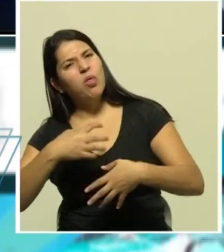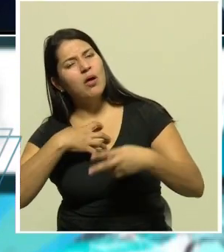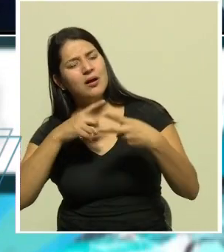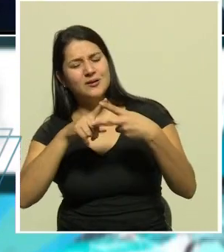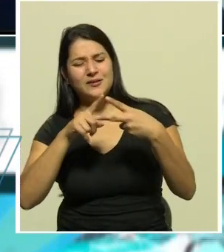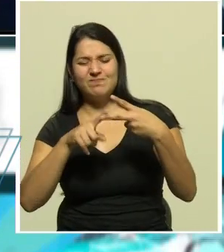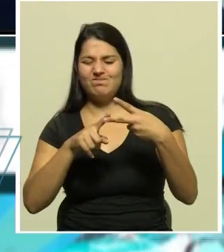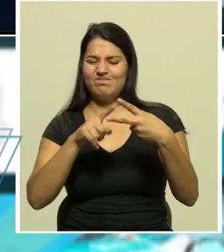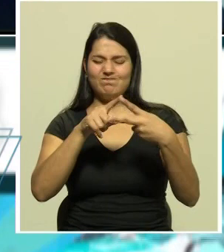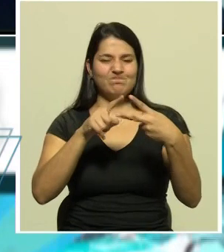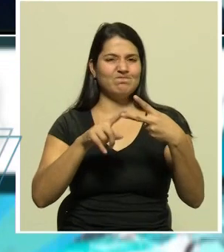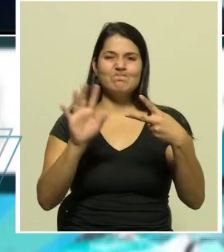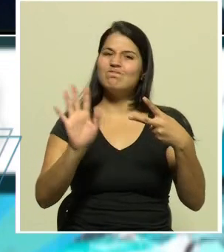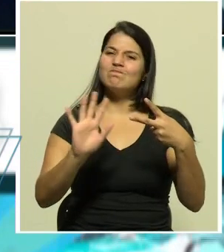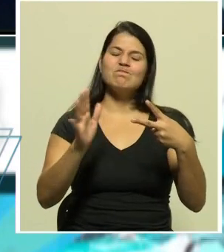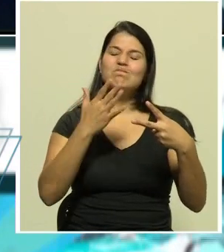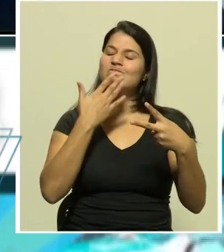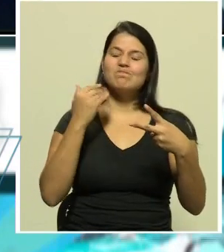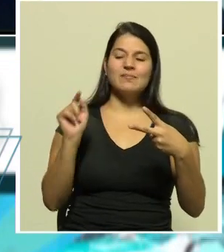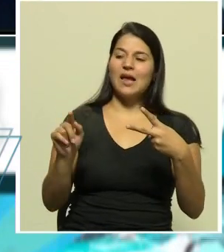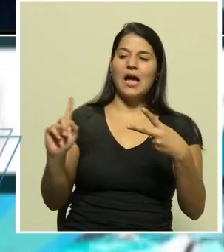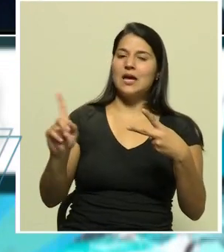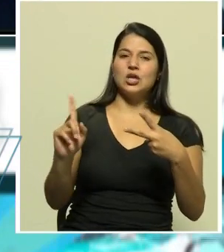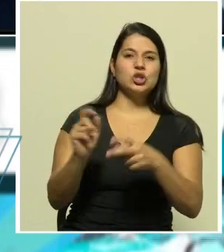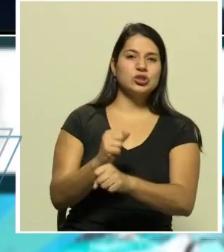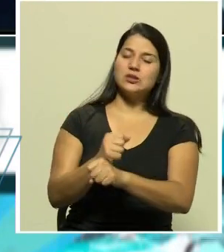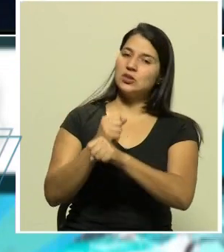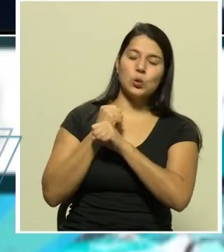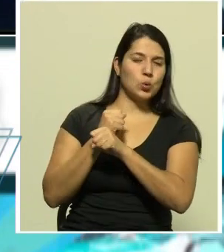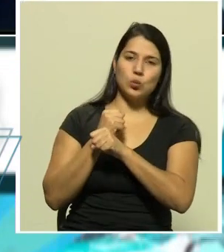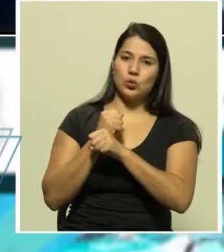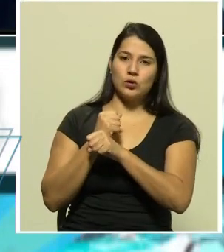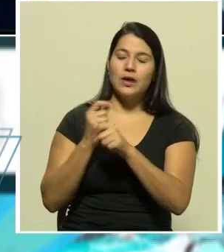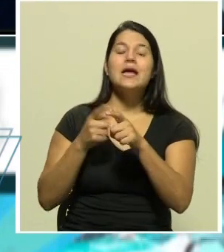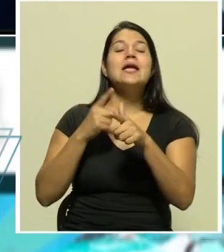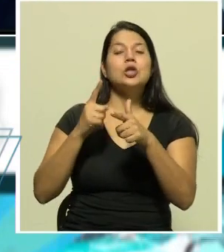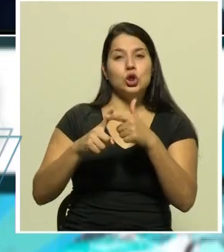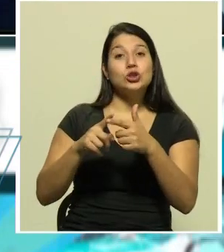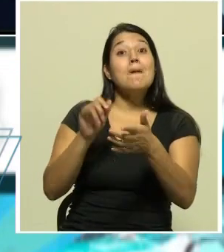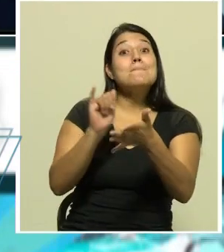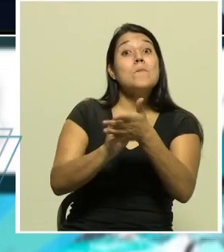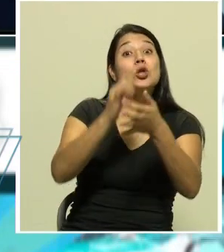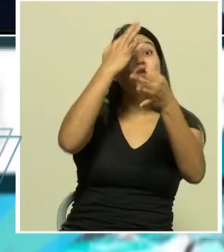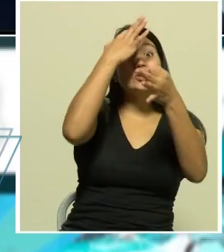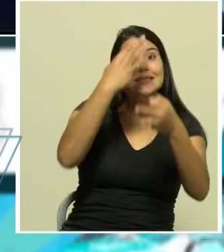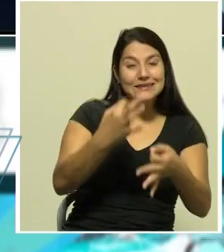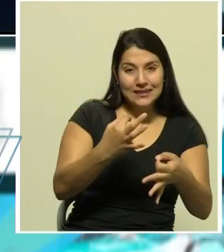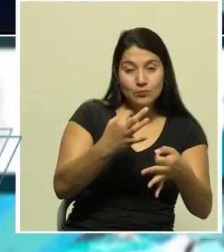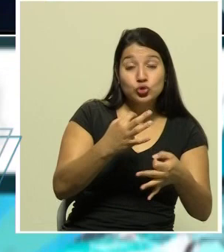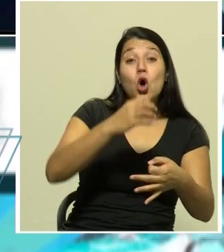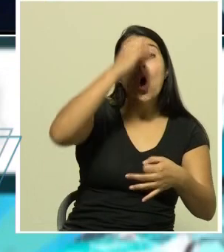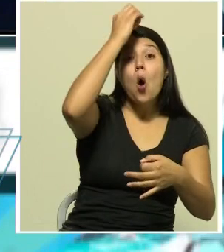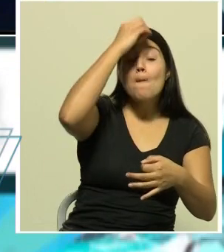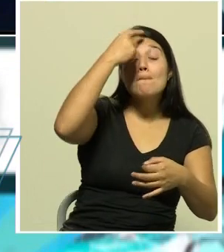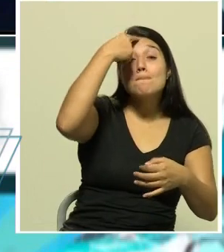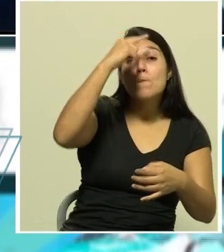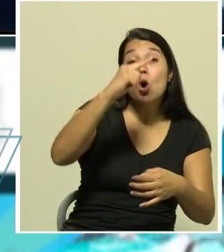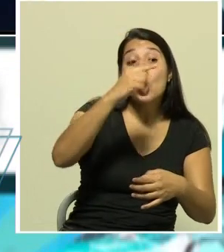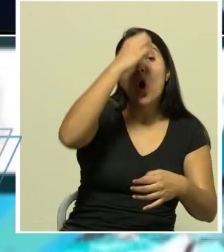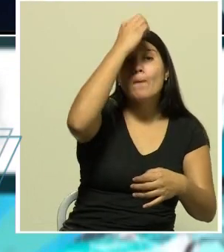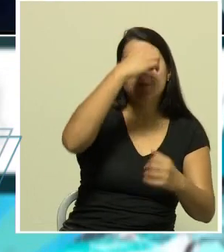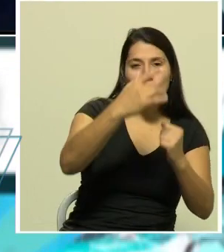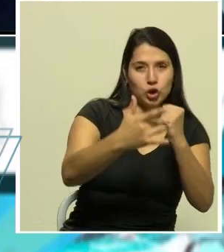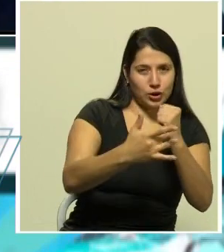consideró que no era no era seguro mantener a las personas ahí la decisión fue más por un criterio técnico que por un criterio político